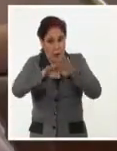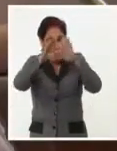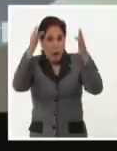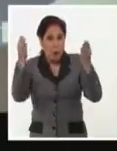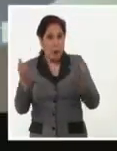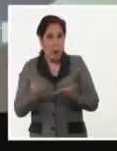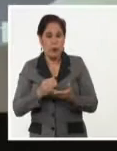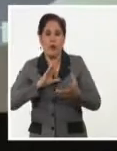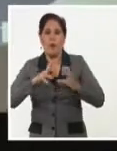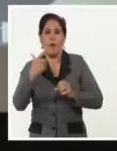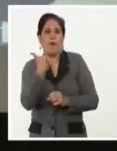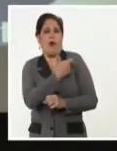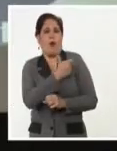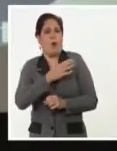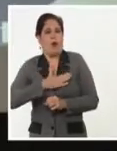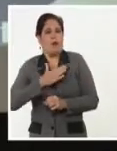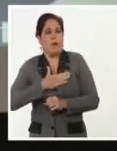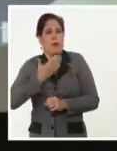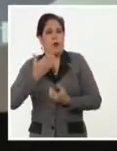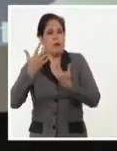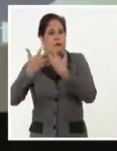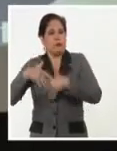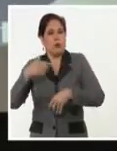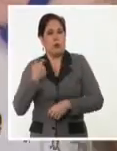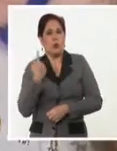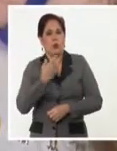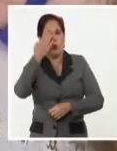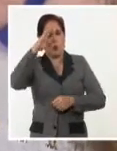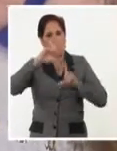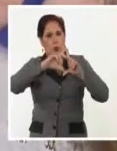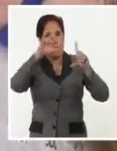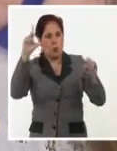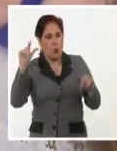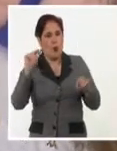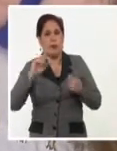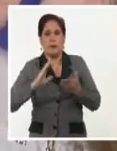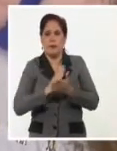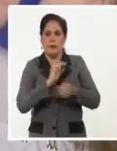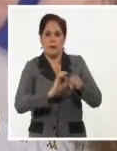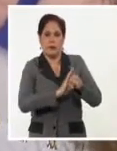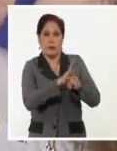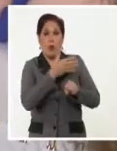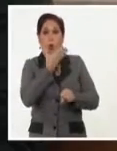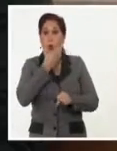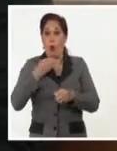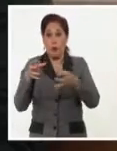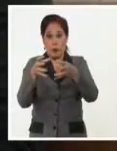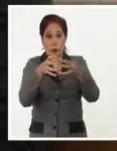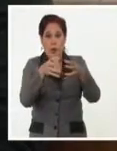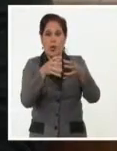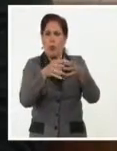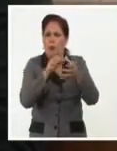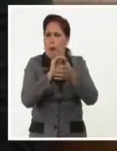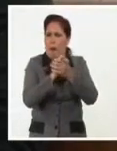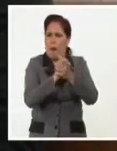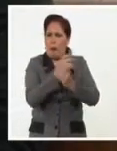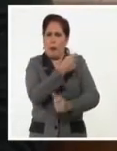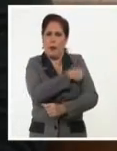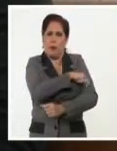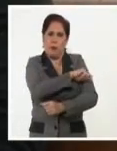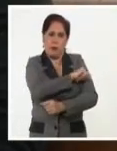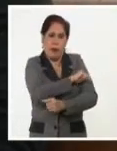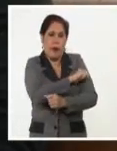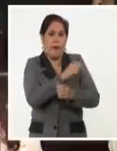una de las vacunas para inmunizar contra la COVID-19. A esta joven continuidad del trabajo hermanador de pueblos del